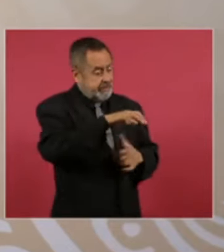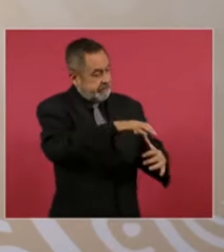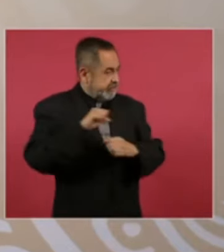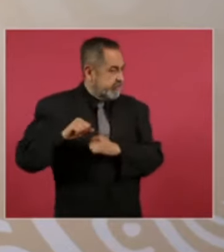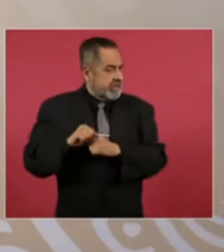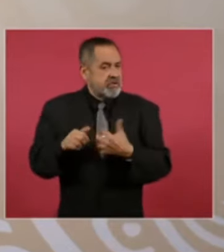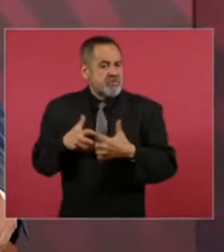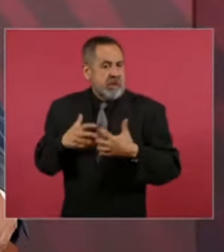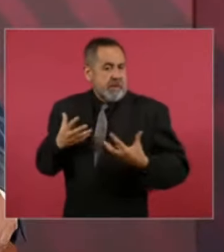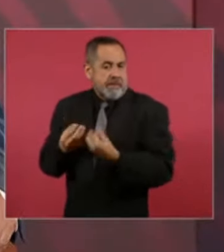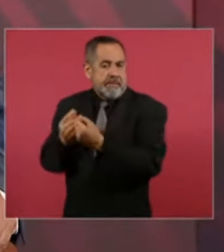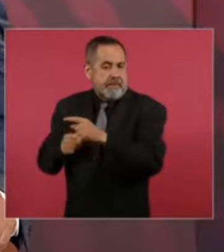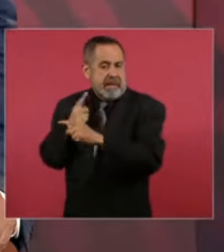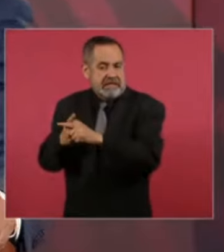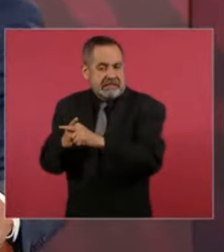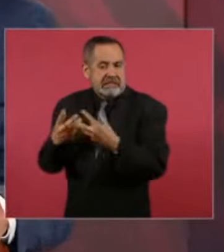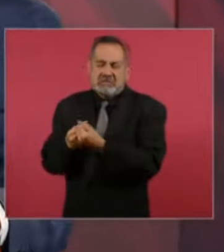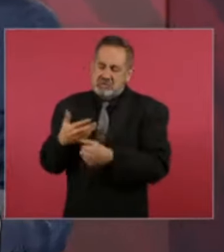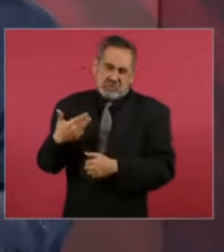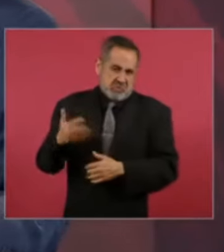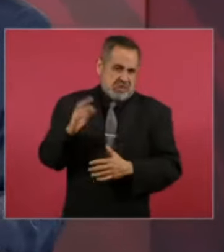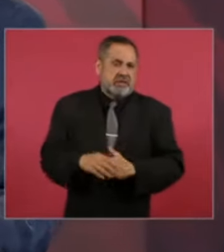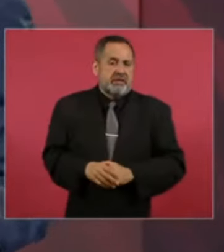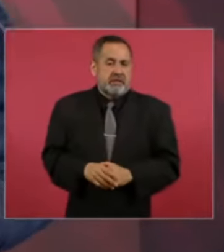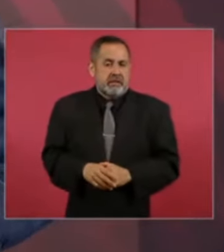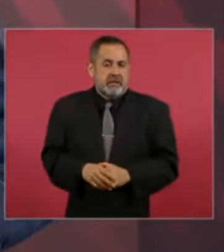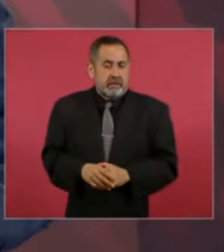pero para comprarlas